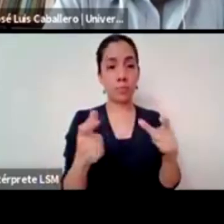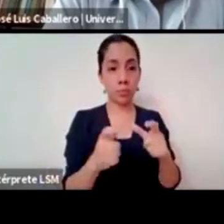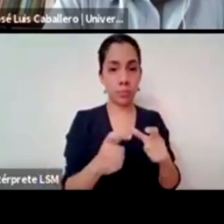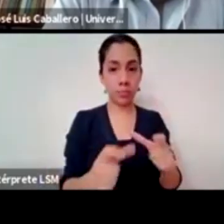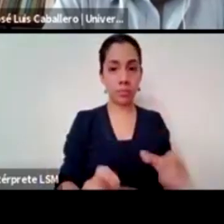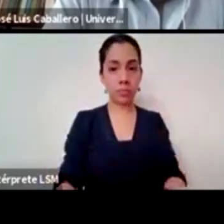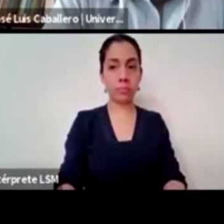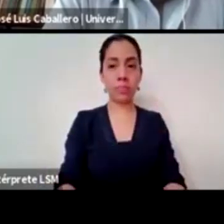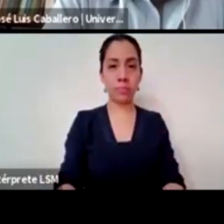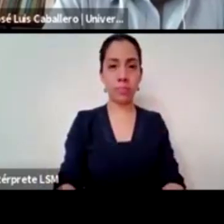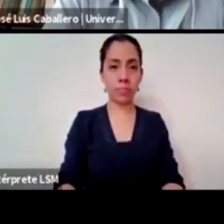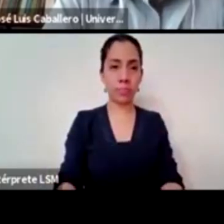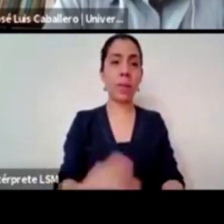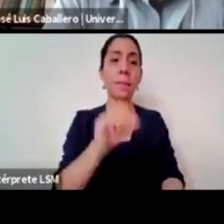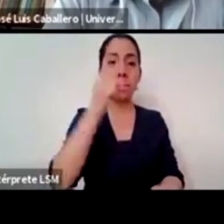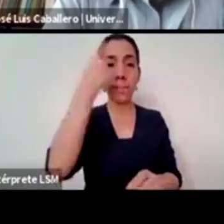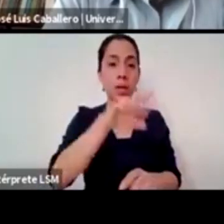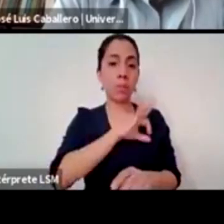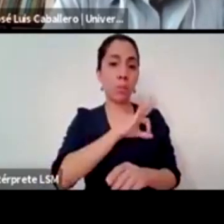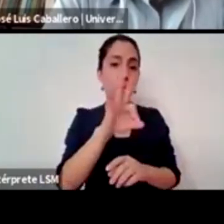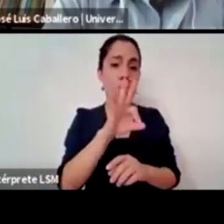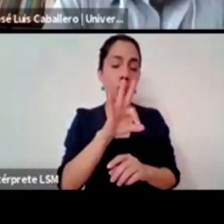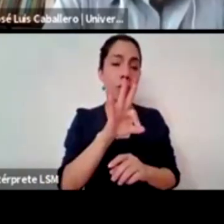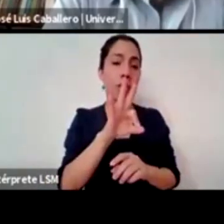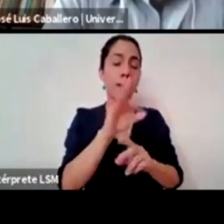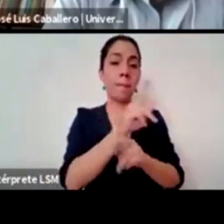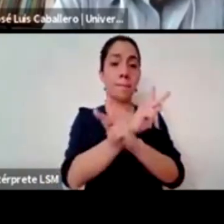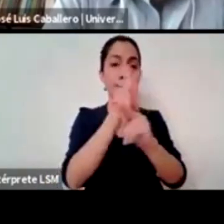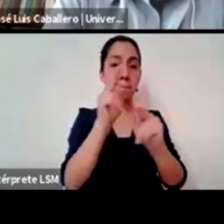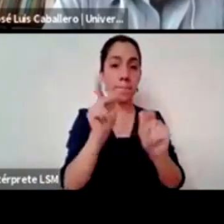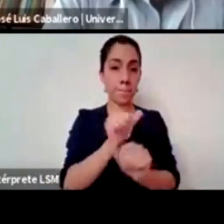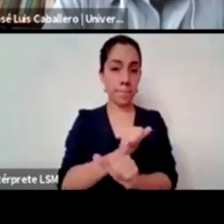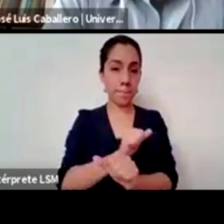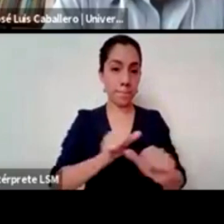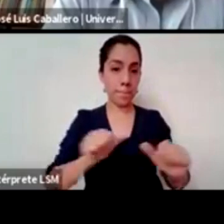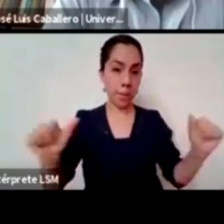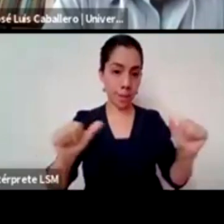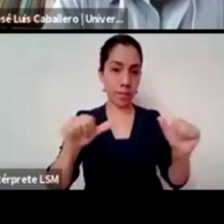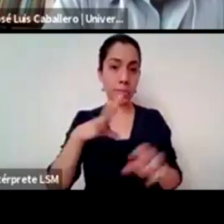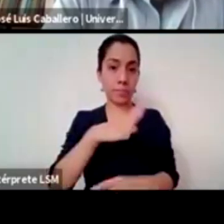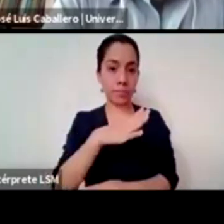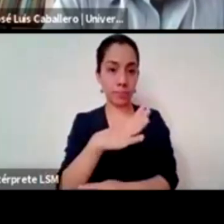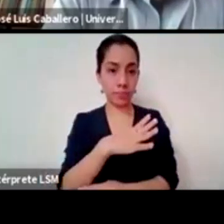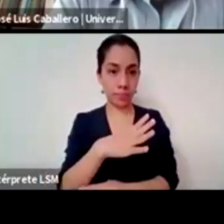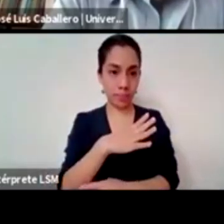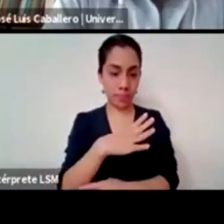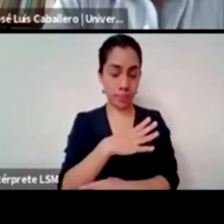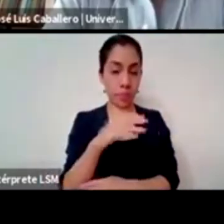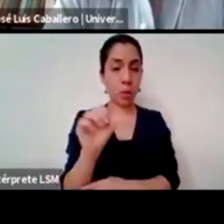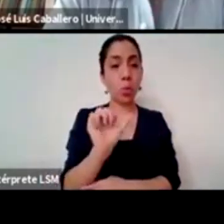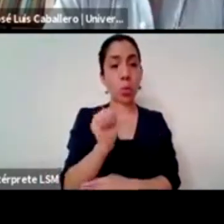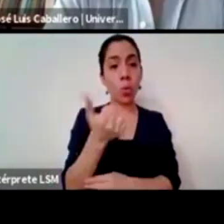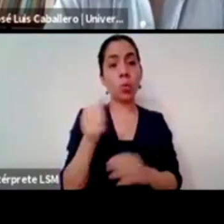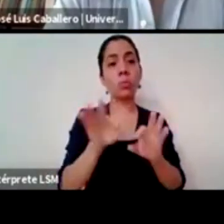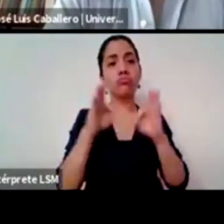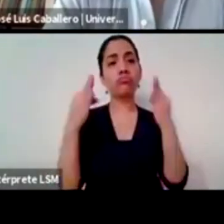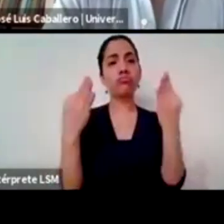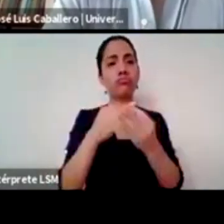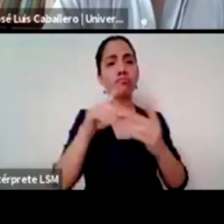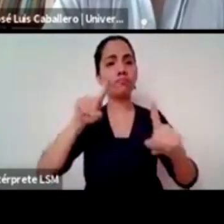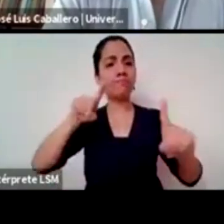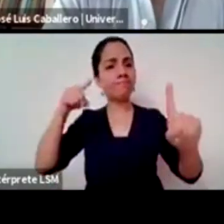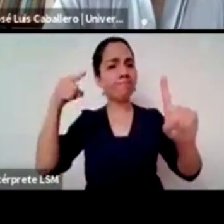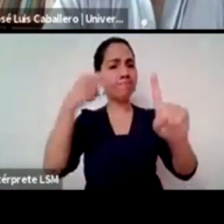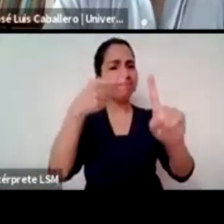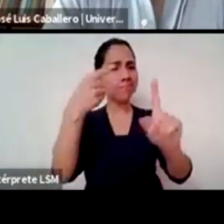y contribuir a la construcción de la paz por otro lado ¿qué retos identificamos en esta